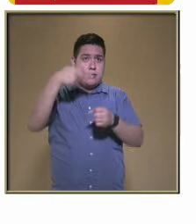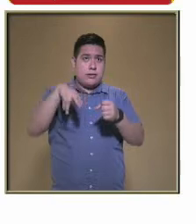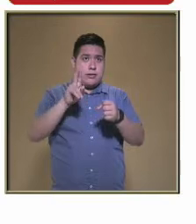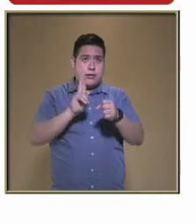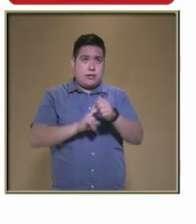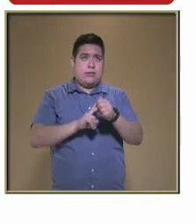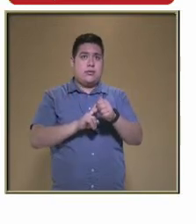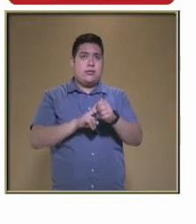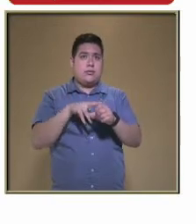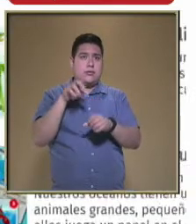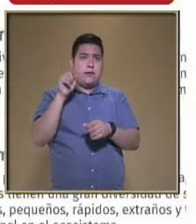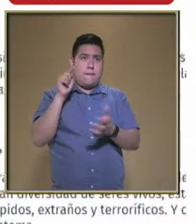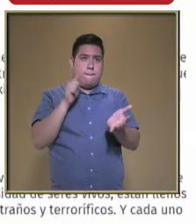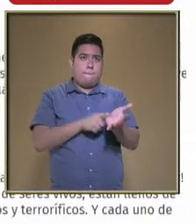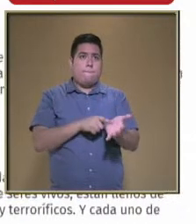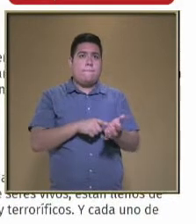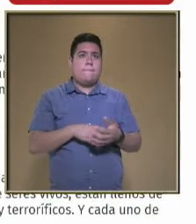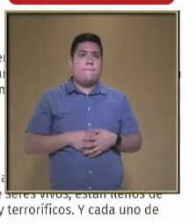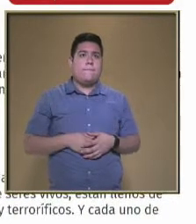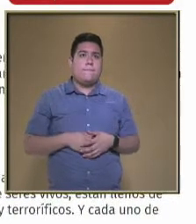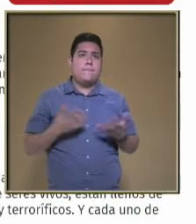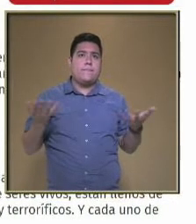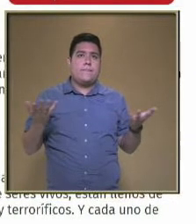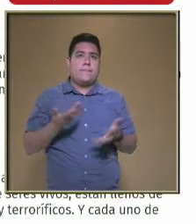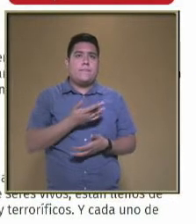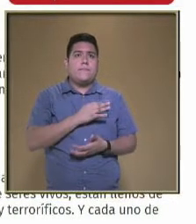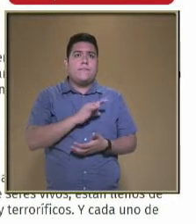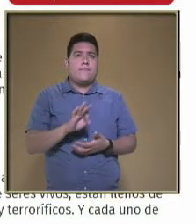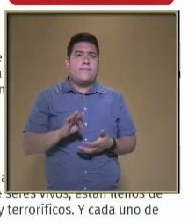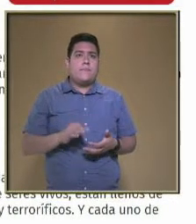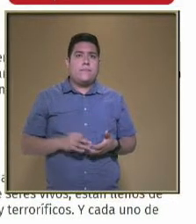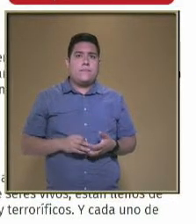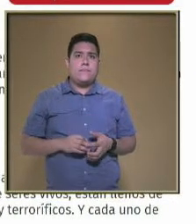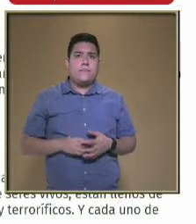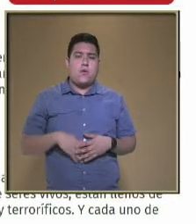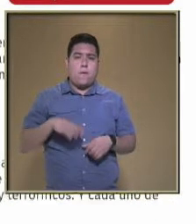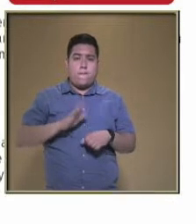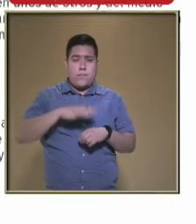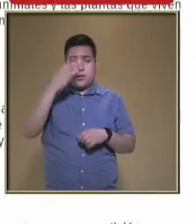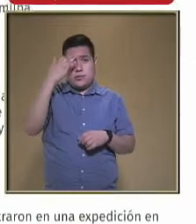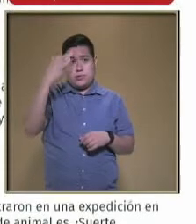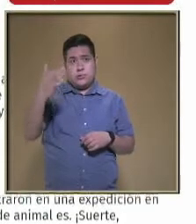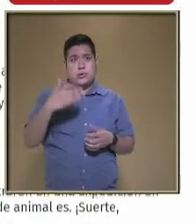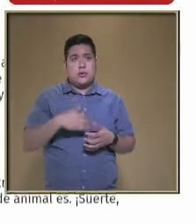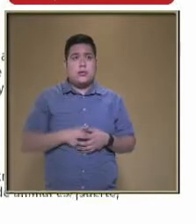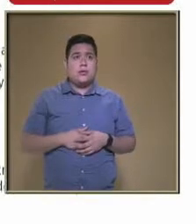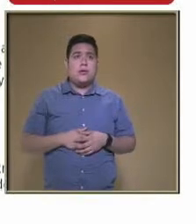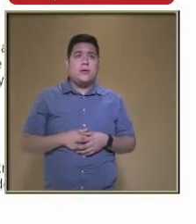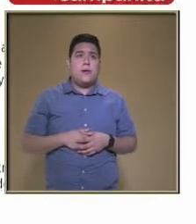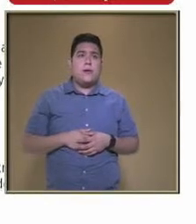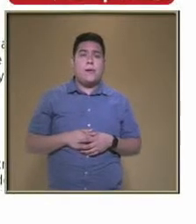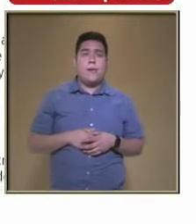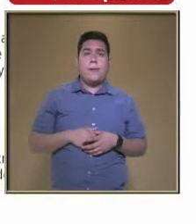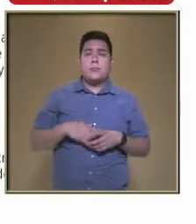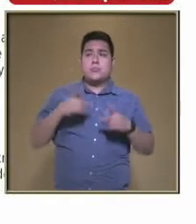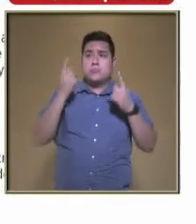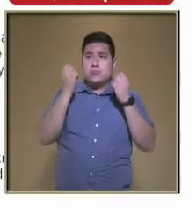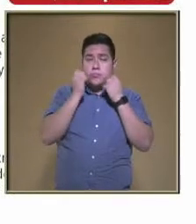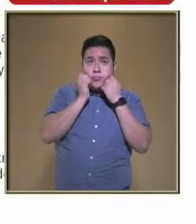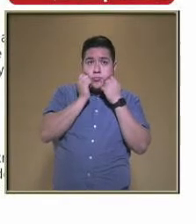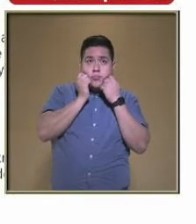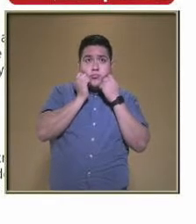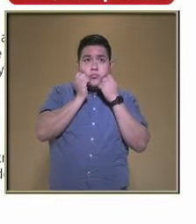Ustedes recuerden Que pueden hacerlo Posteriormente en casa Con más tiempo No importa Si no funciona